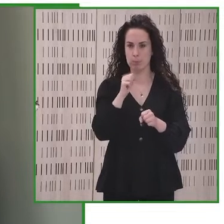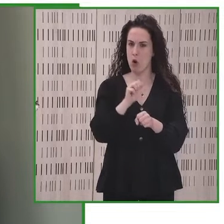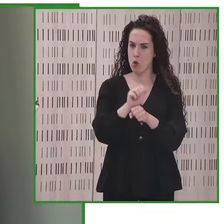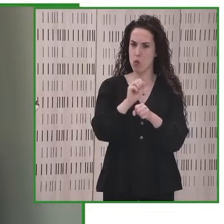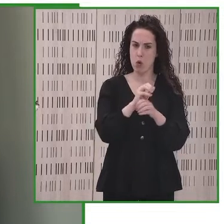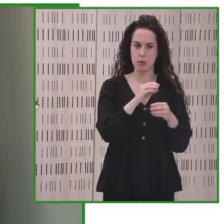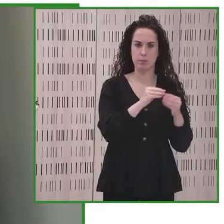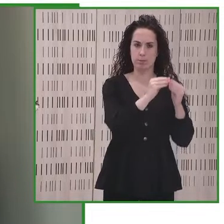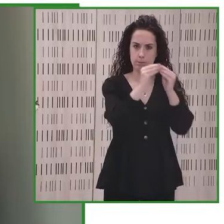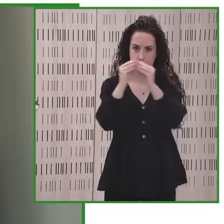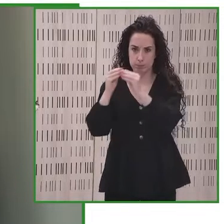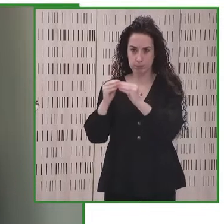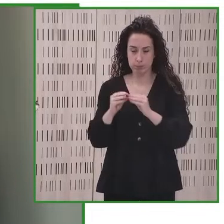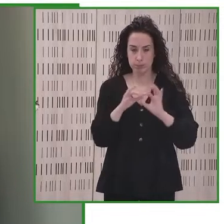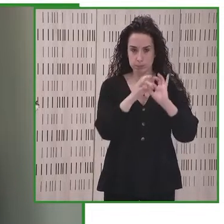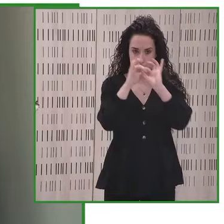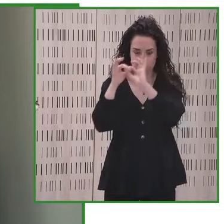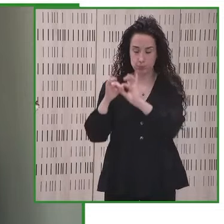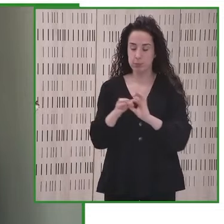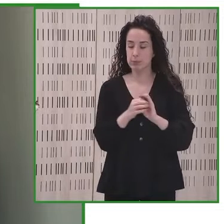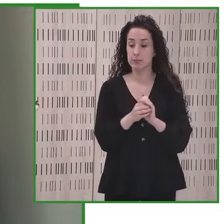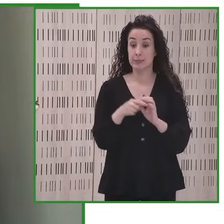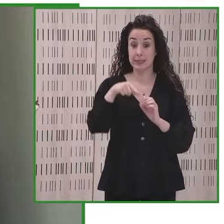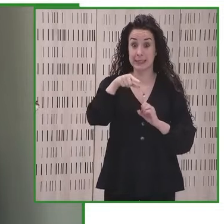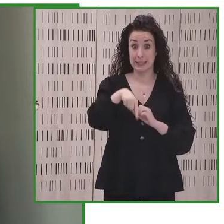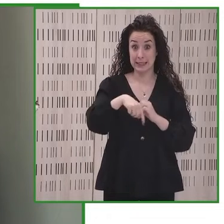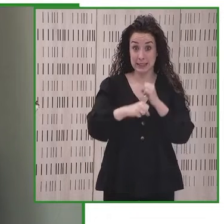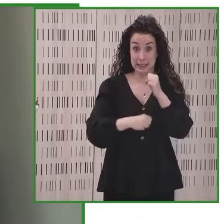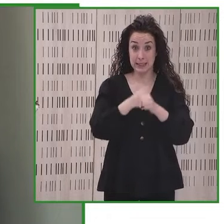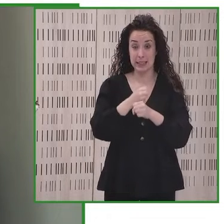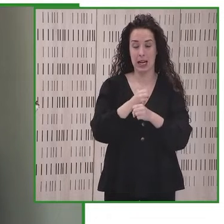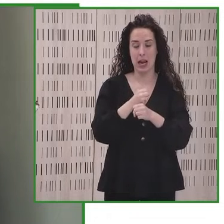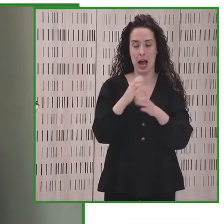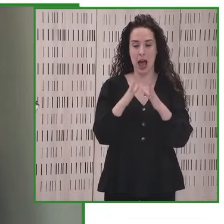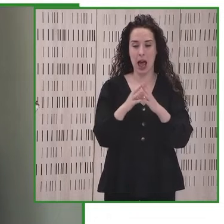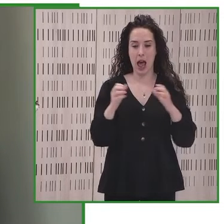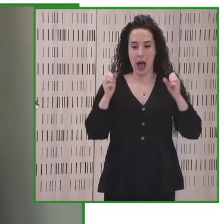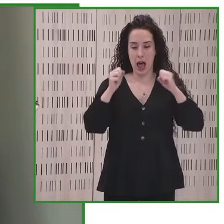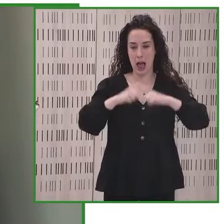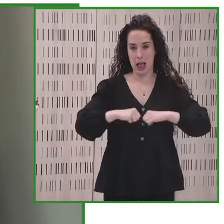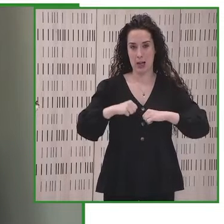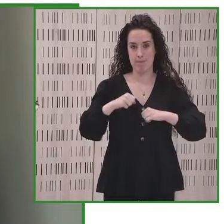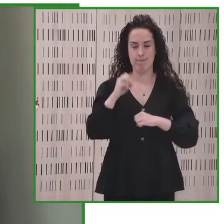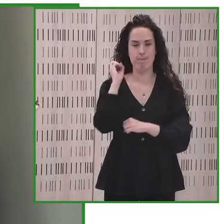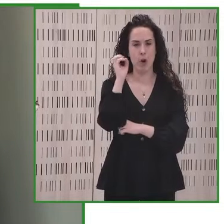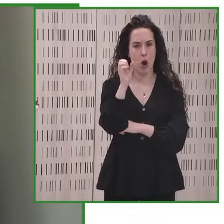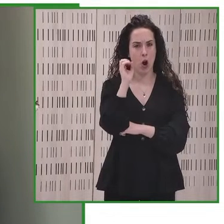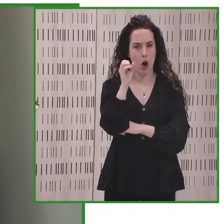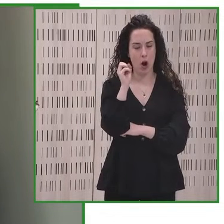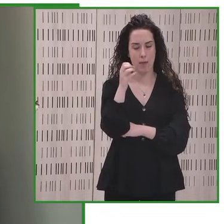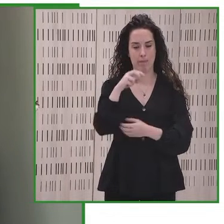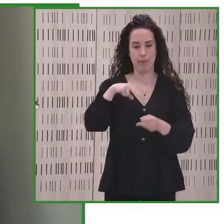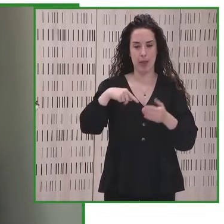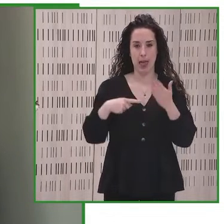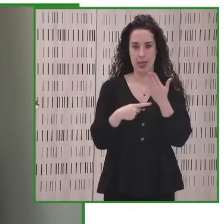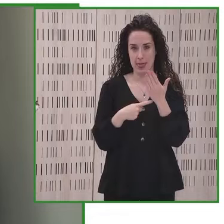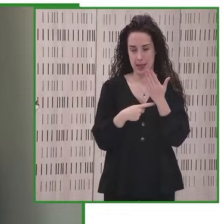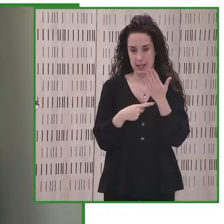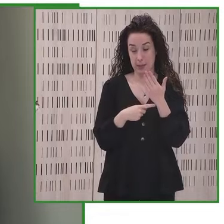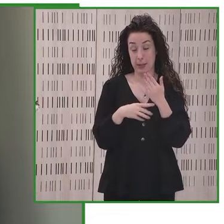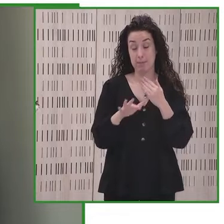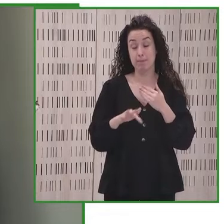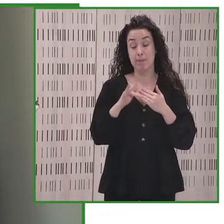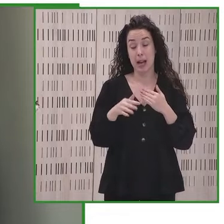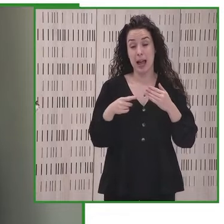Como sabemos, este año, el tema de la Conferencia sobre Accesibilidad y las Tecnologías de la Información la cual,